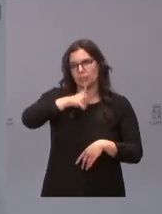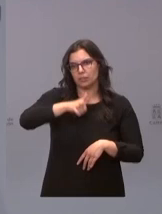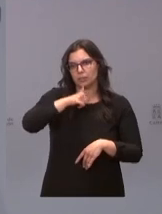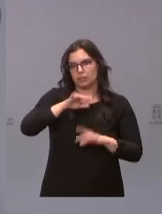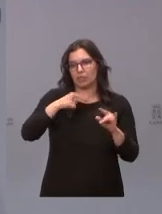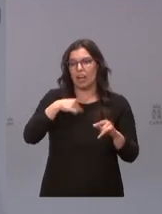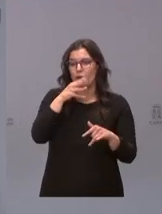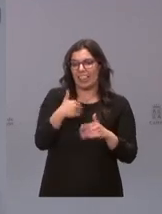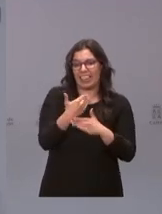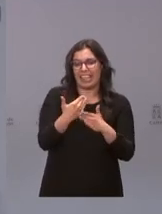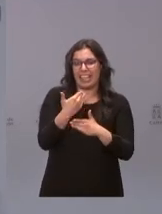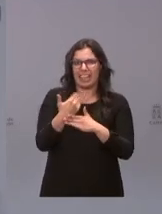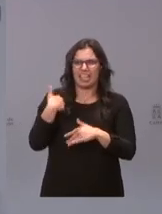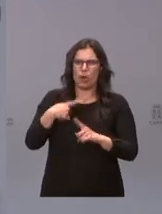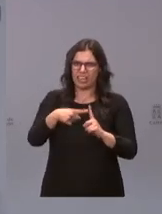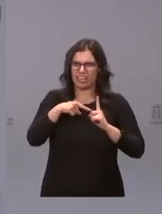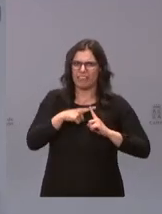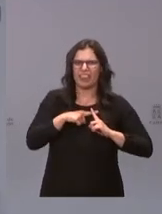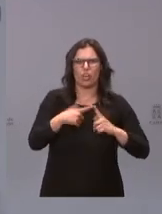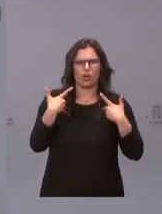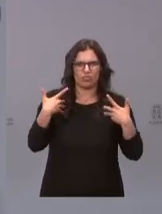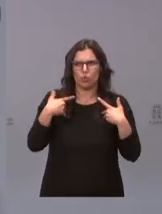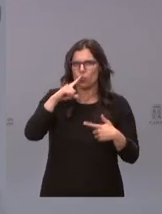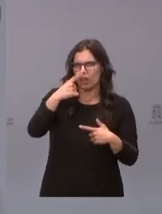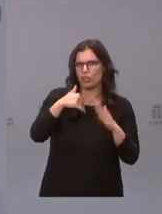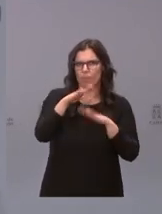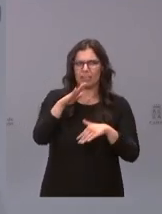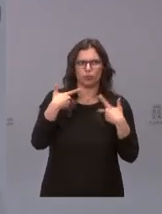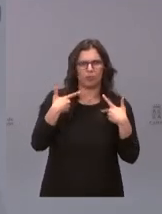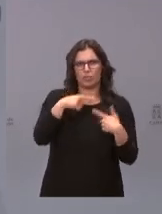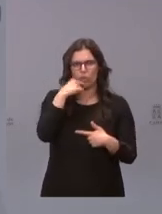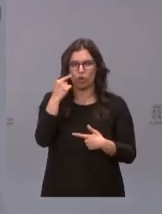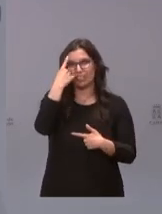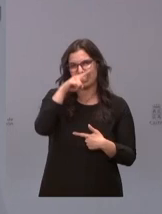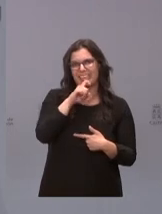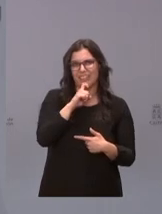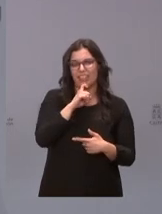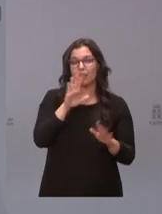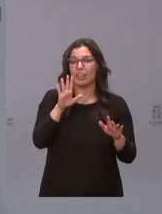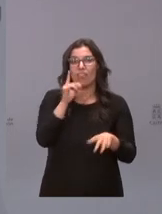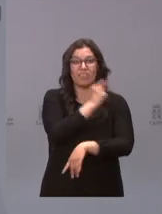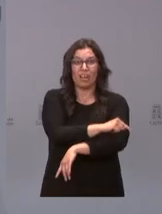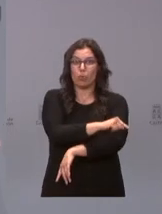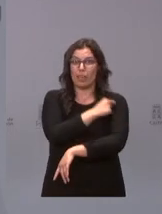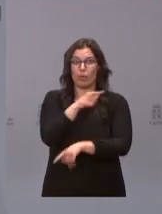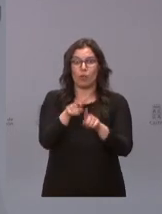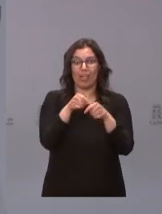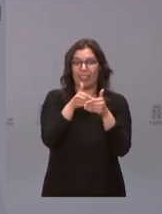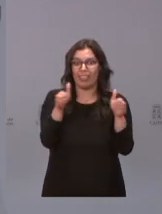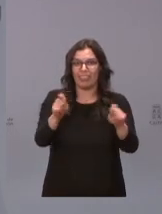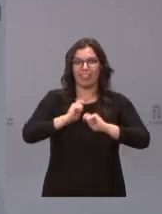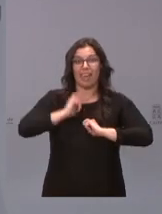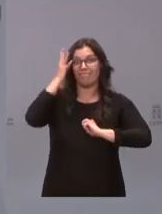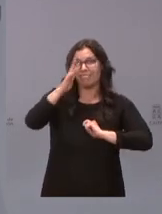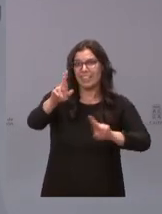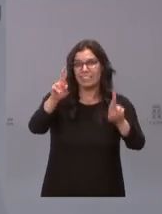de más de un año de sacrificio de más de un año de sufrimiento y de dolor pero la vacunación es la puerta abierta a la esperanza y yo